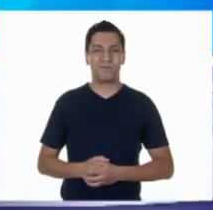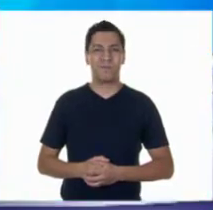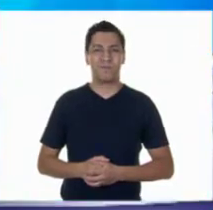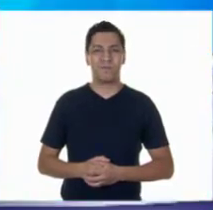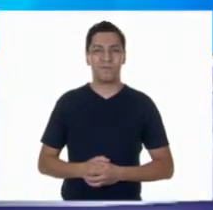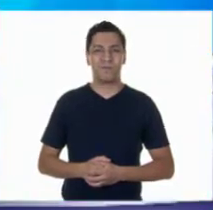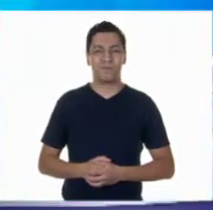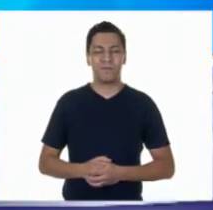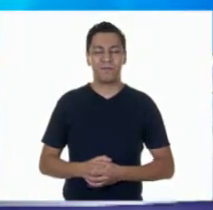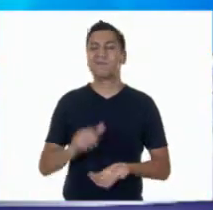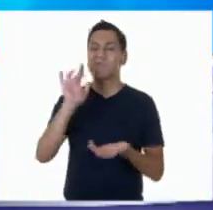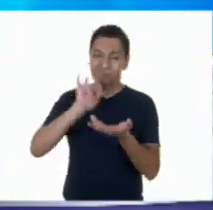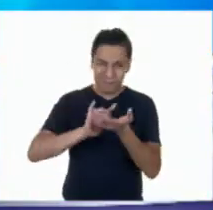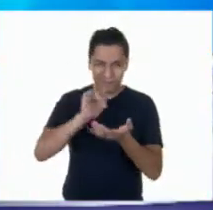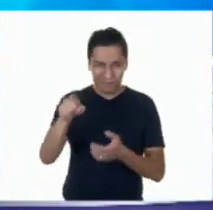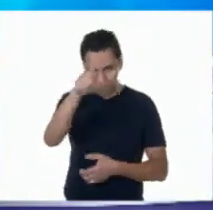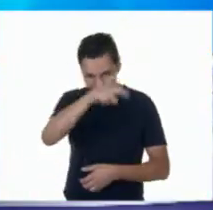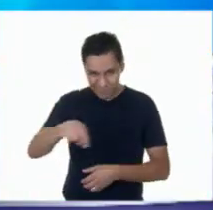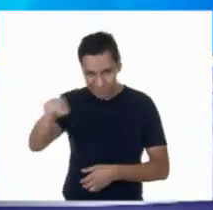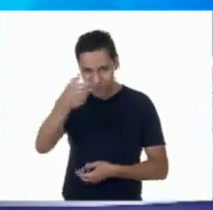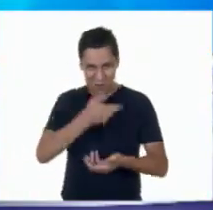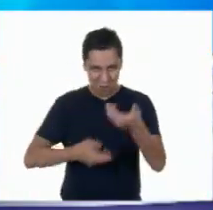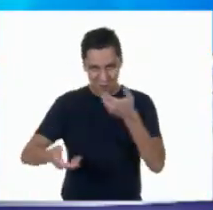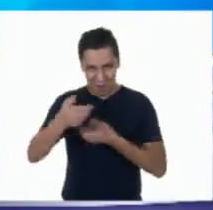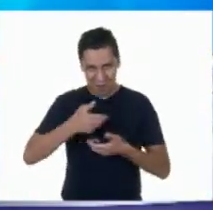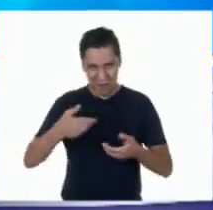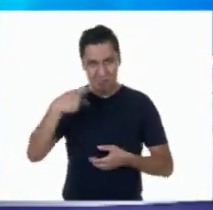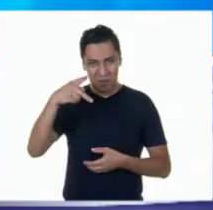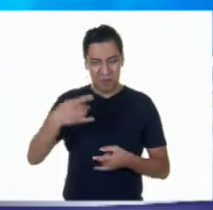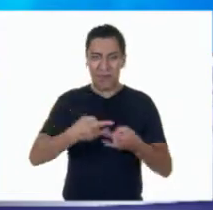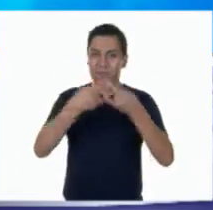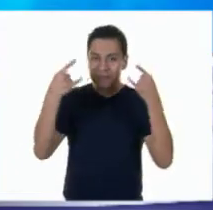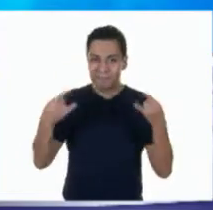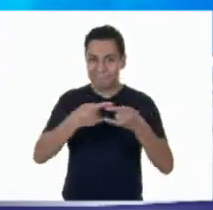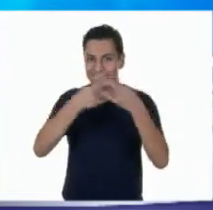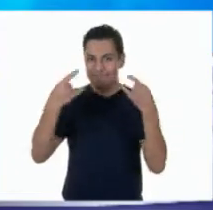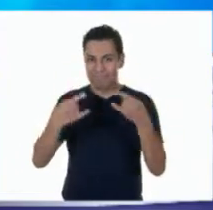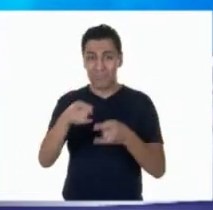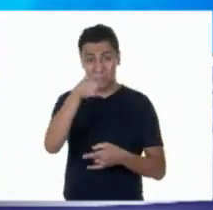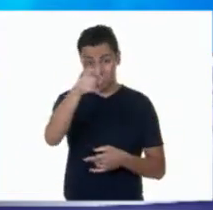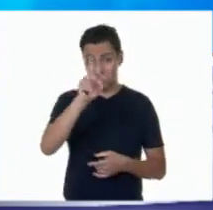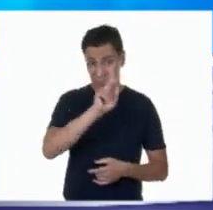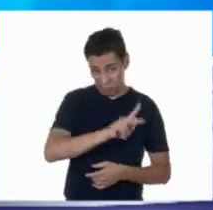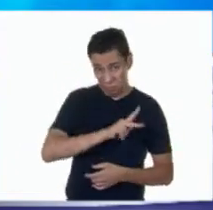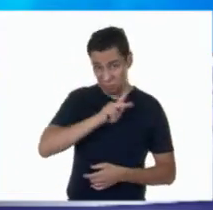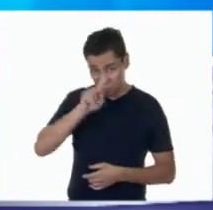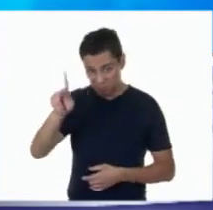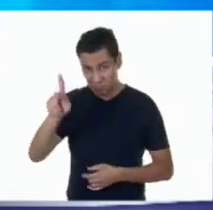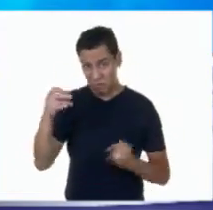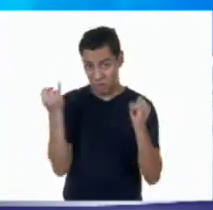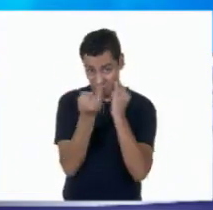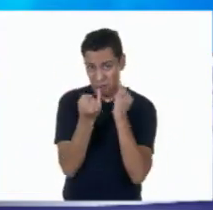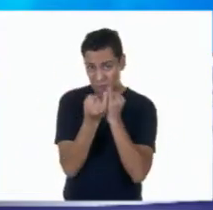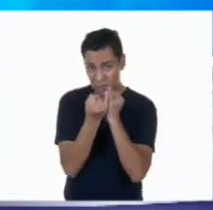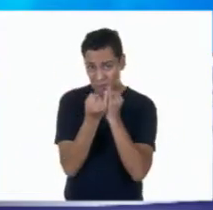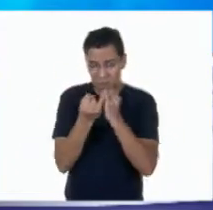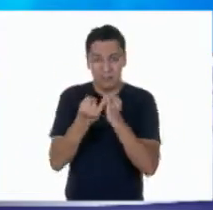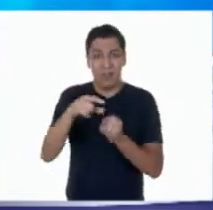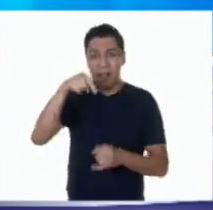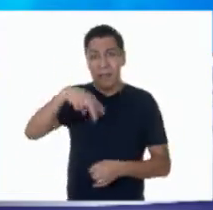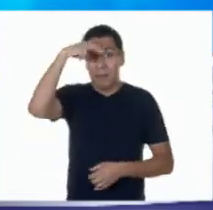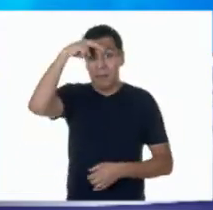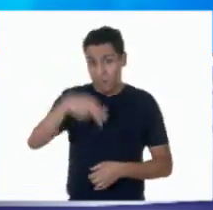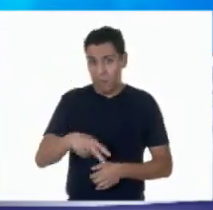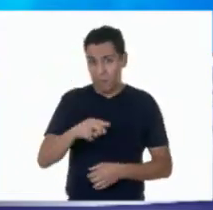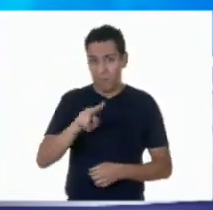Gracias por compartirnos sus experiencias. Seguramente muchas niñas y niños, no solo de nuestro país, sino de todo el mundo,